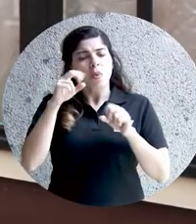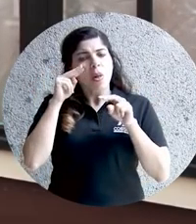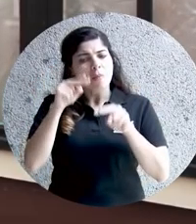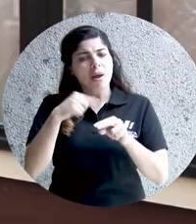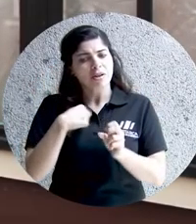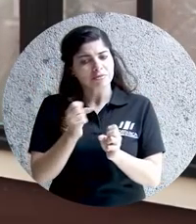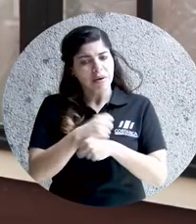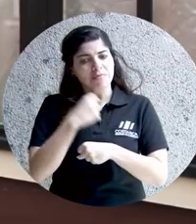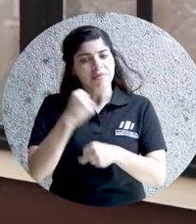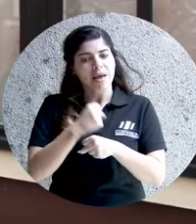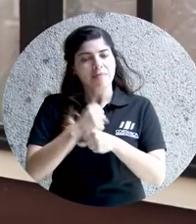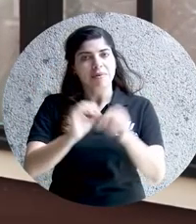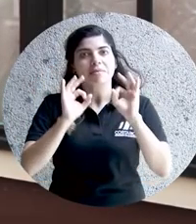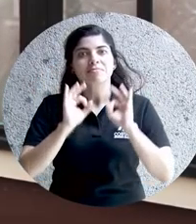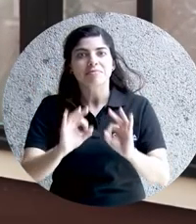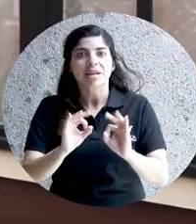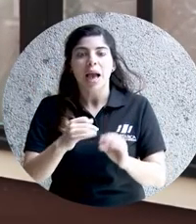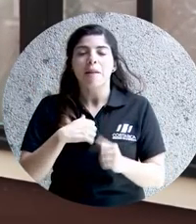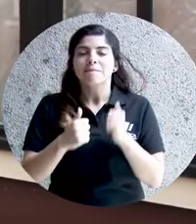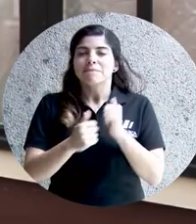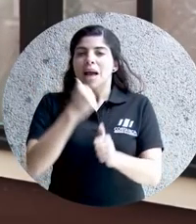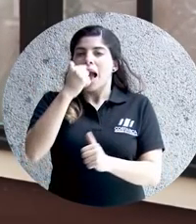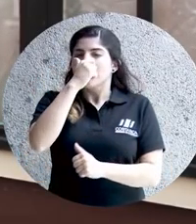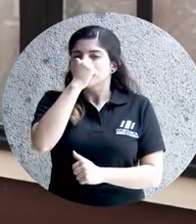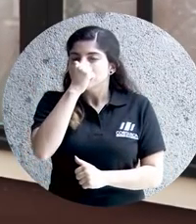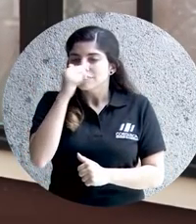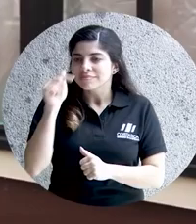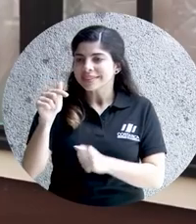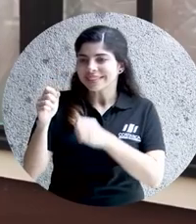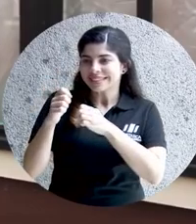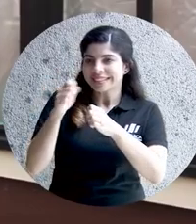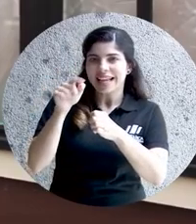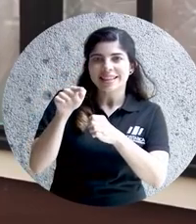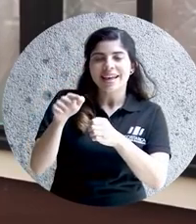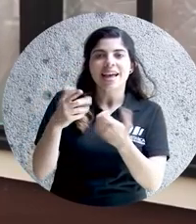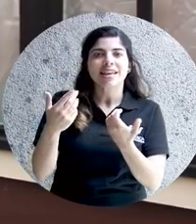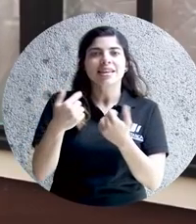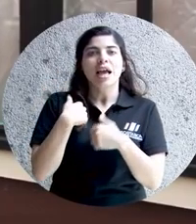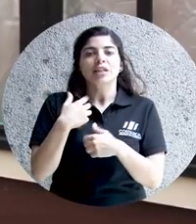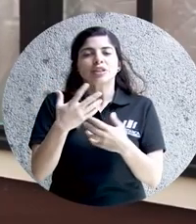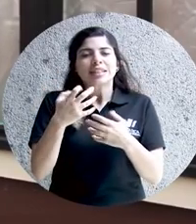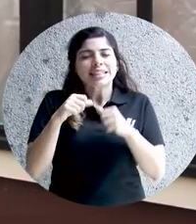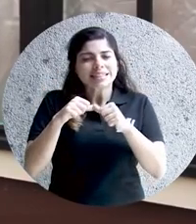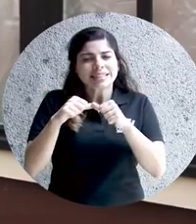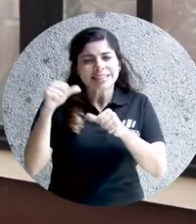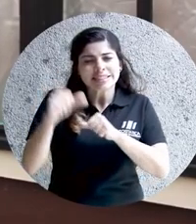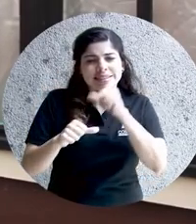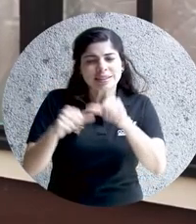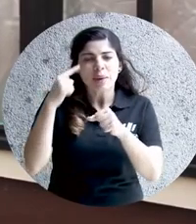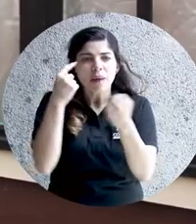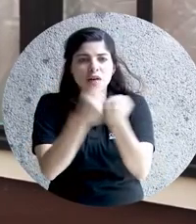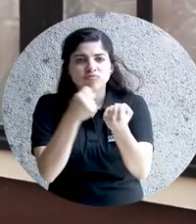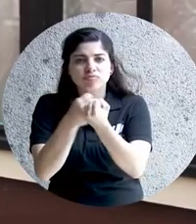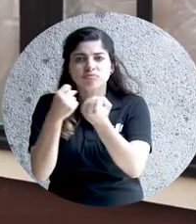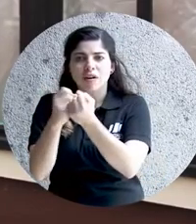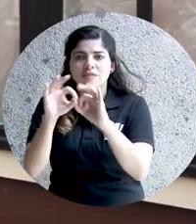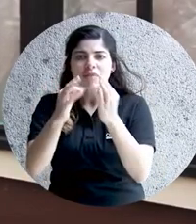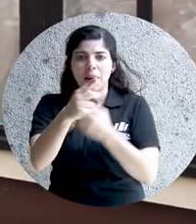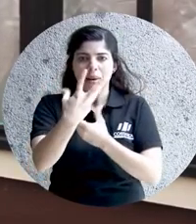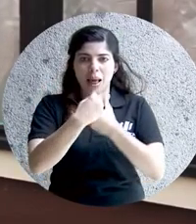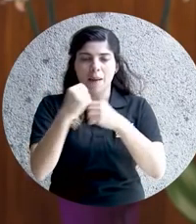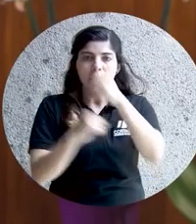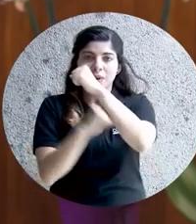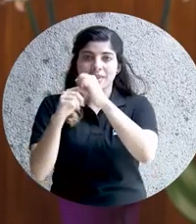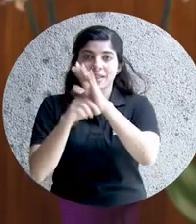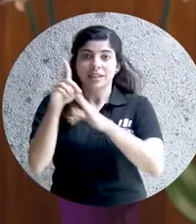hace ver que estoy haciendo bien mi trabajo, me hace enamorarme aún más de la estrategia, me hace querer seguir luchando por las familias Puente al